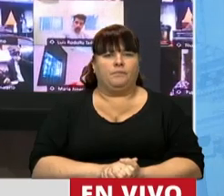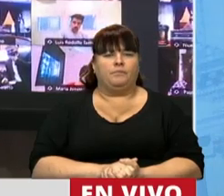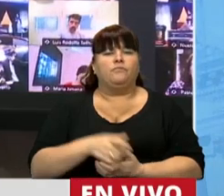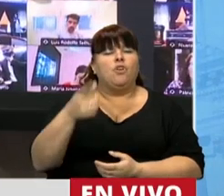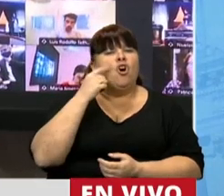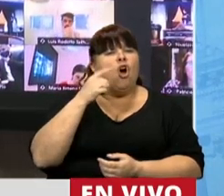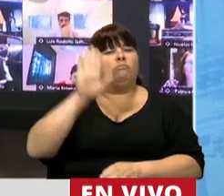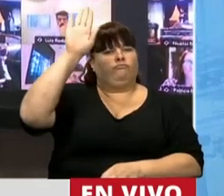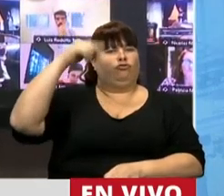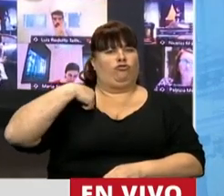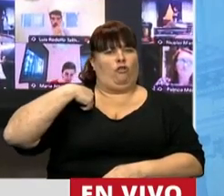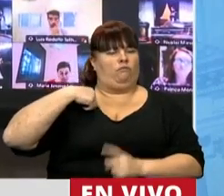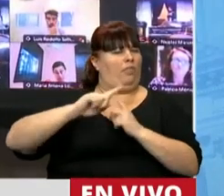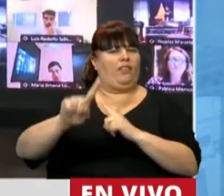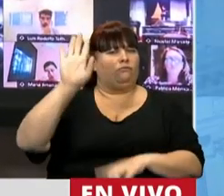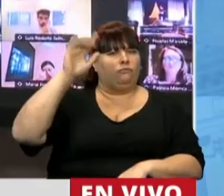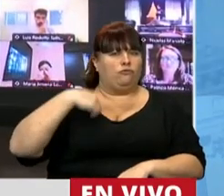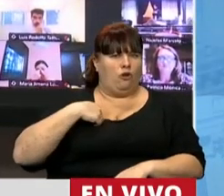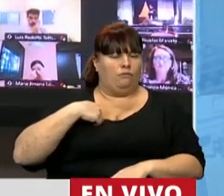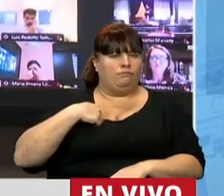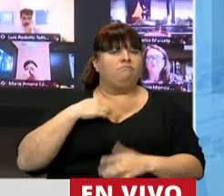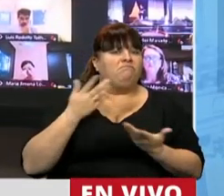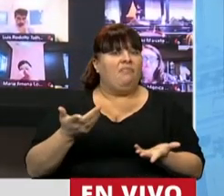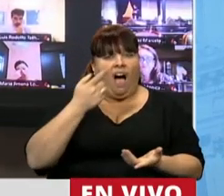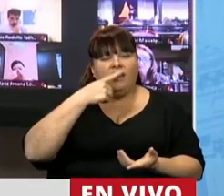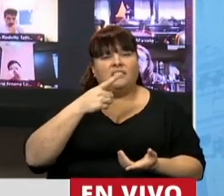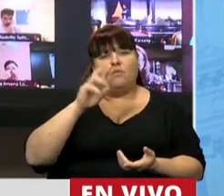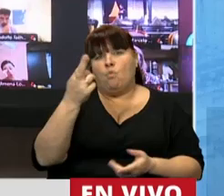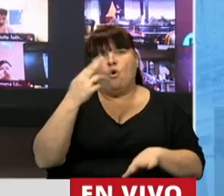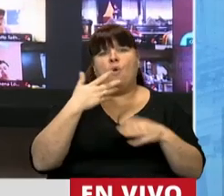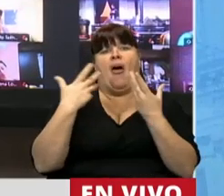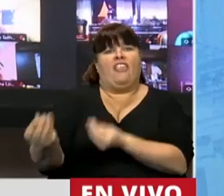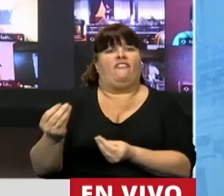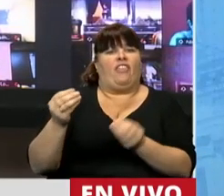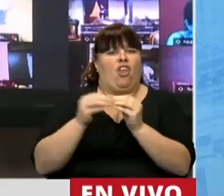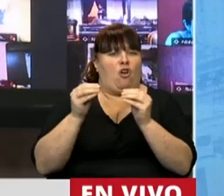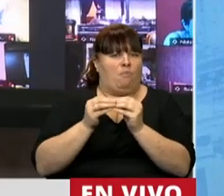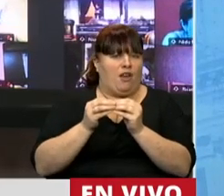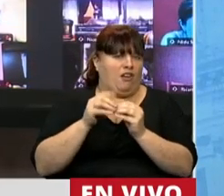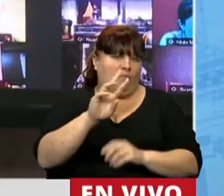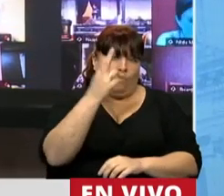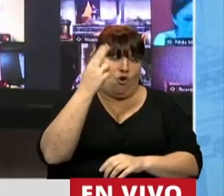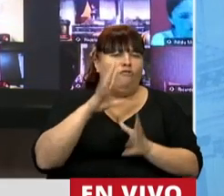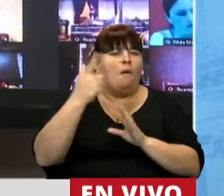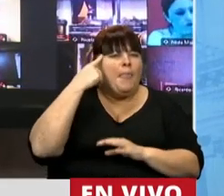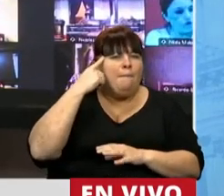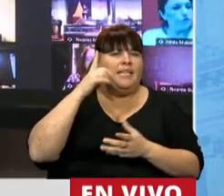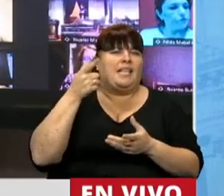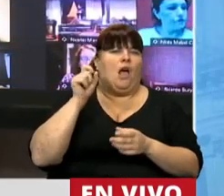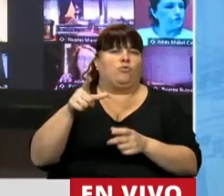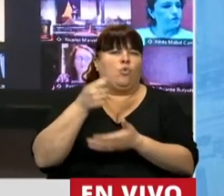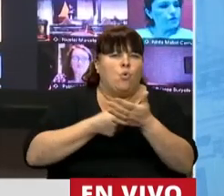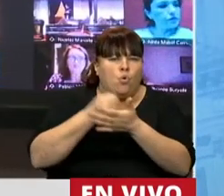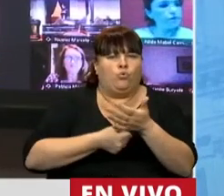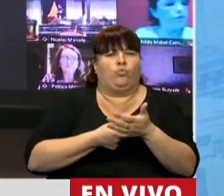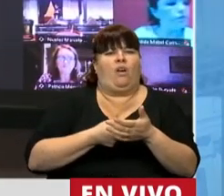Ángel dijo yo, y así lo hizo. Dio su vida por sus ideales, por su causa,